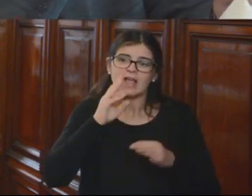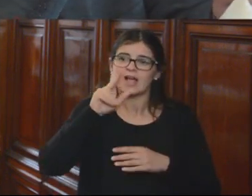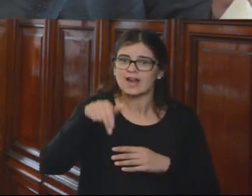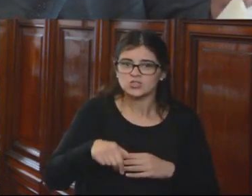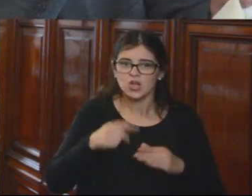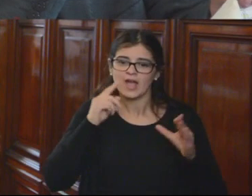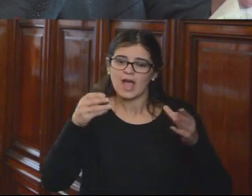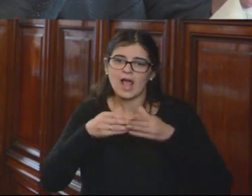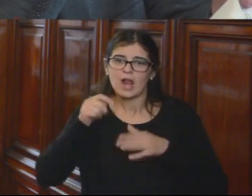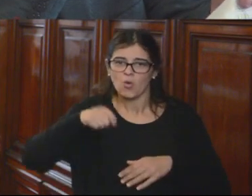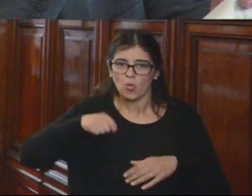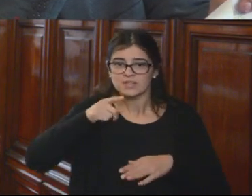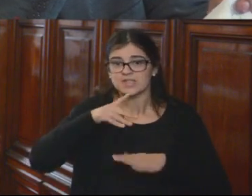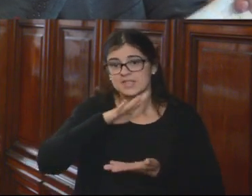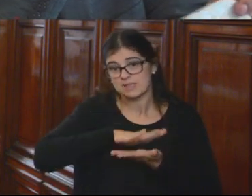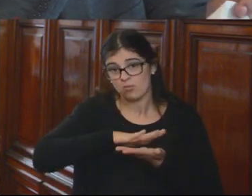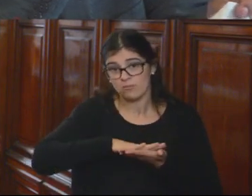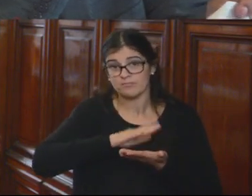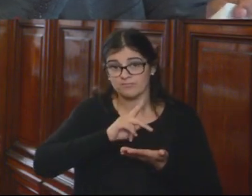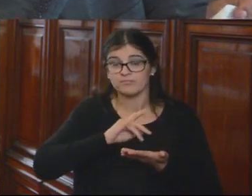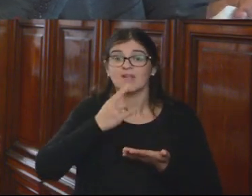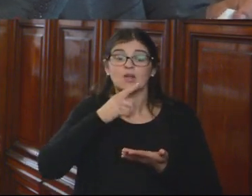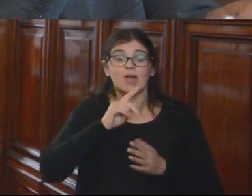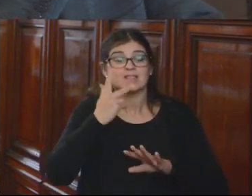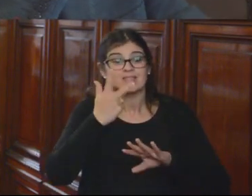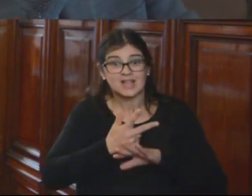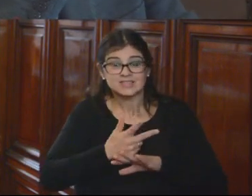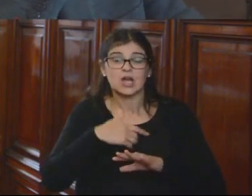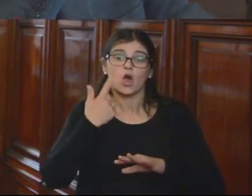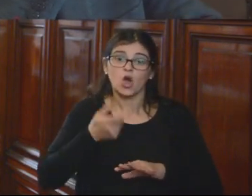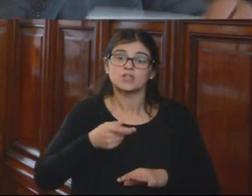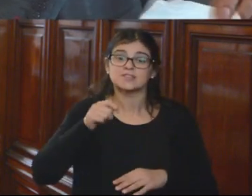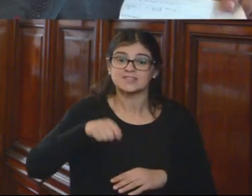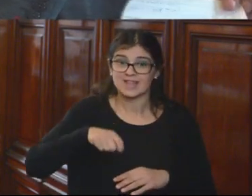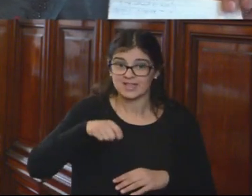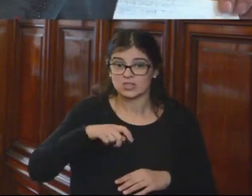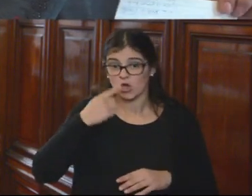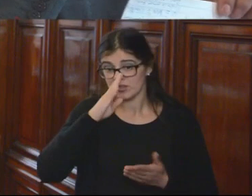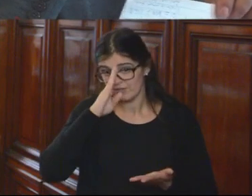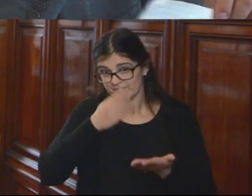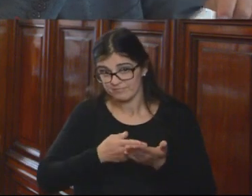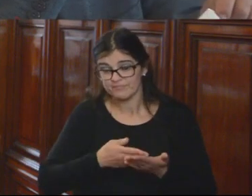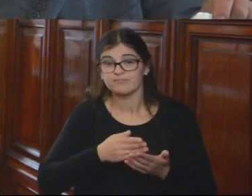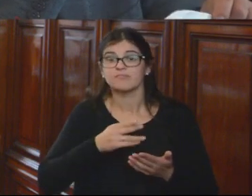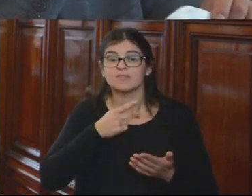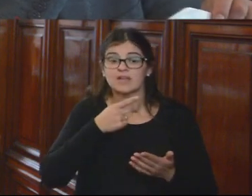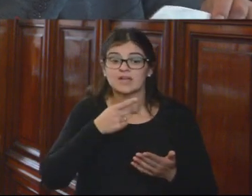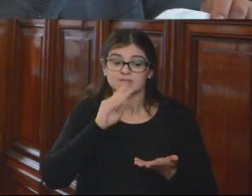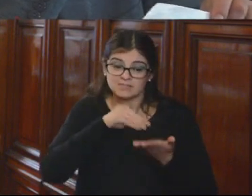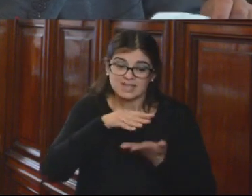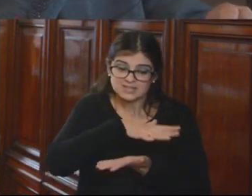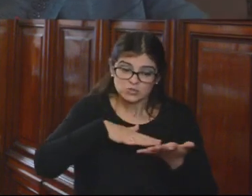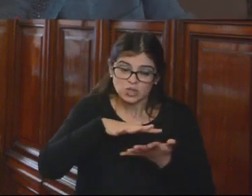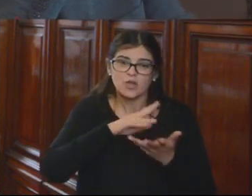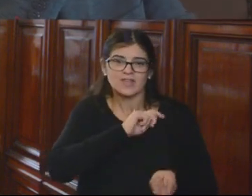a los jueces en esta cuestión. Y de ahí sale una tercera sentencia que es la que definitivamente sienta esta situación de